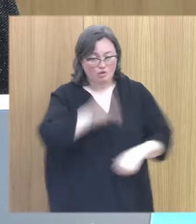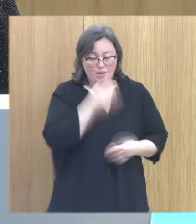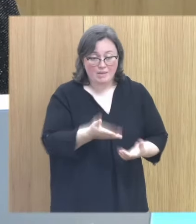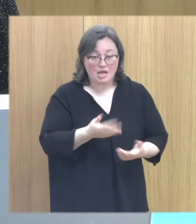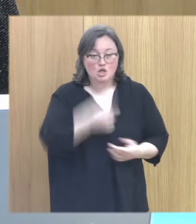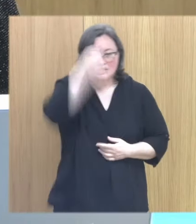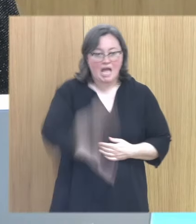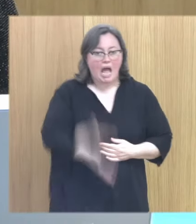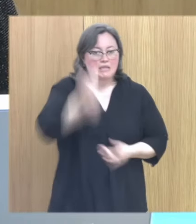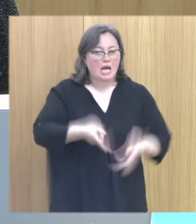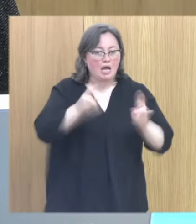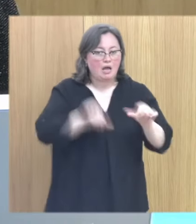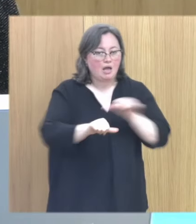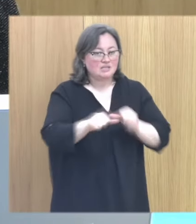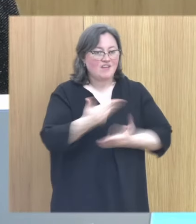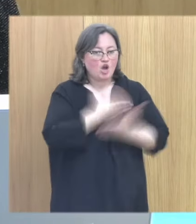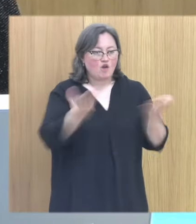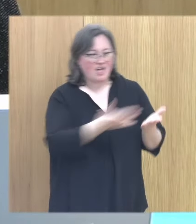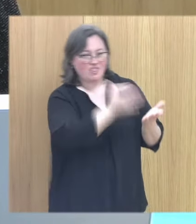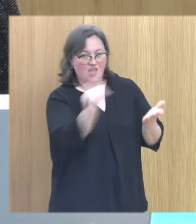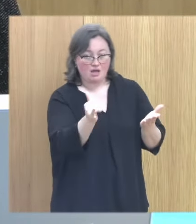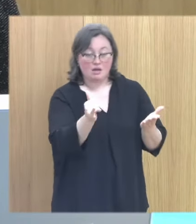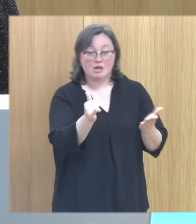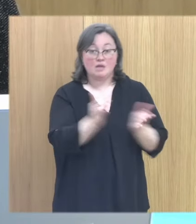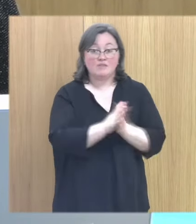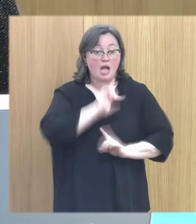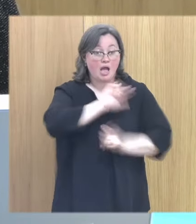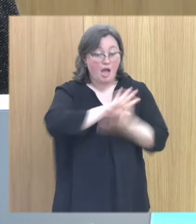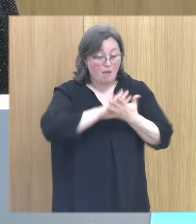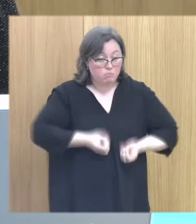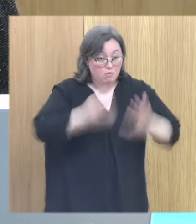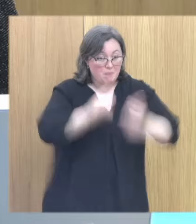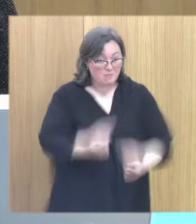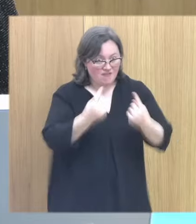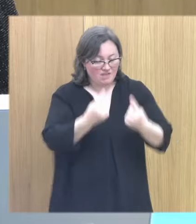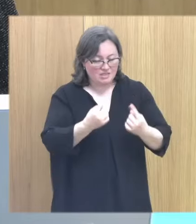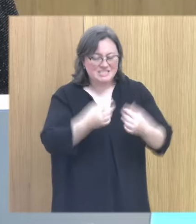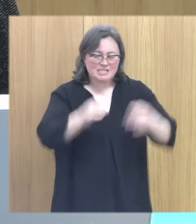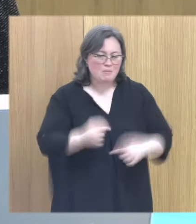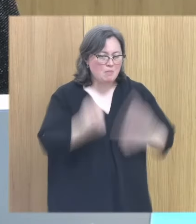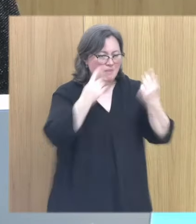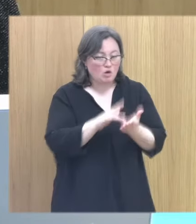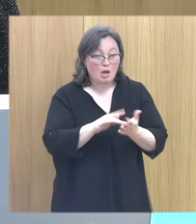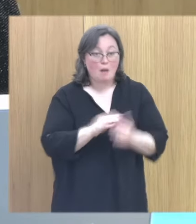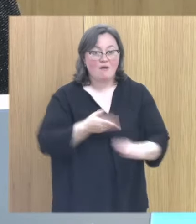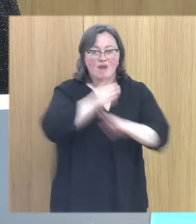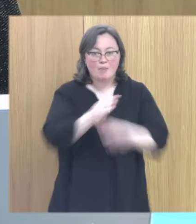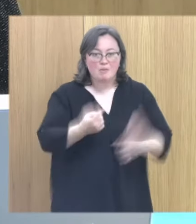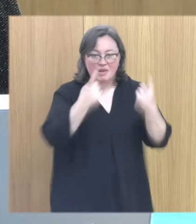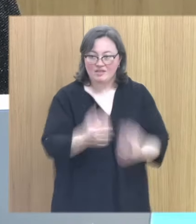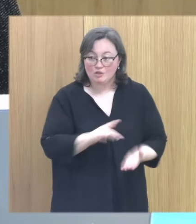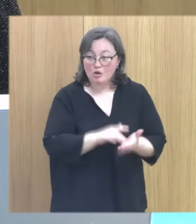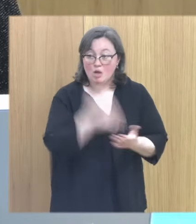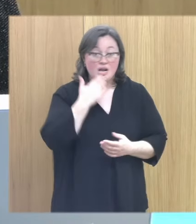que te puedo dar de alta cuando vuelvas a confiar qué significa confiar que hables por primera vez siempre hay una primera vez que vayas por primera vez a un sitio